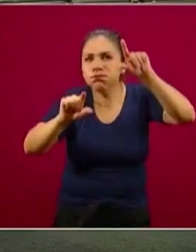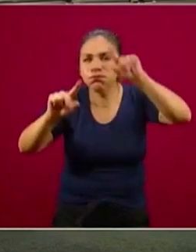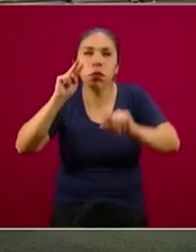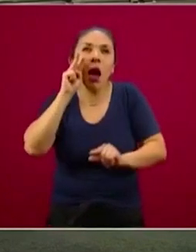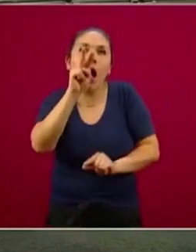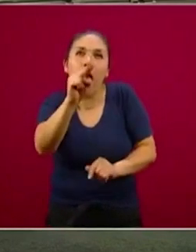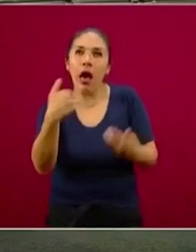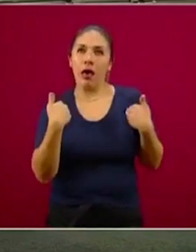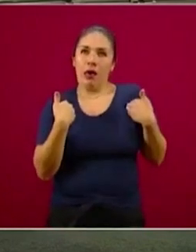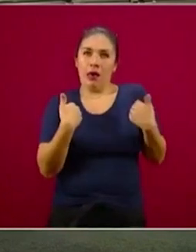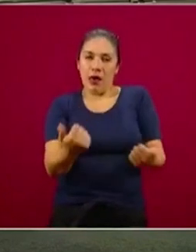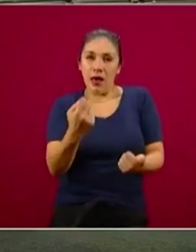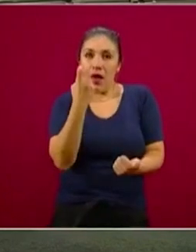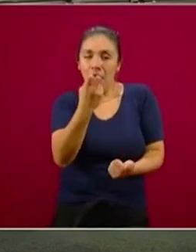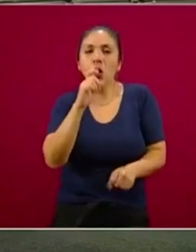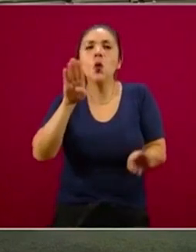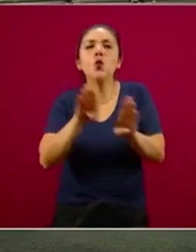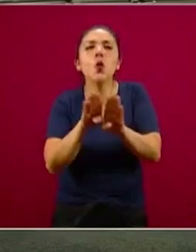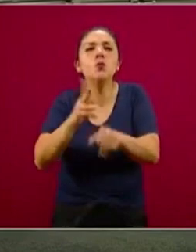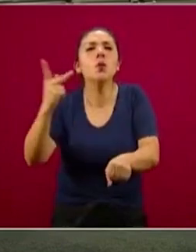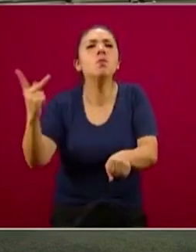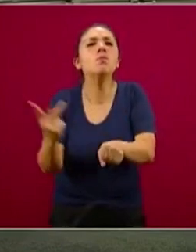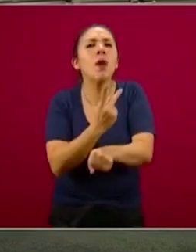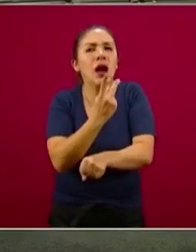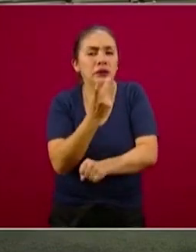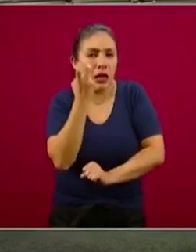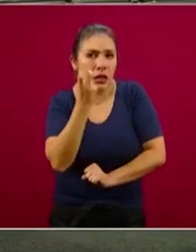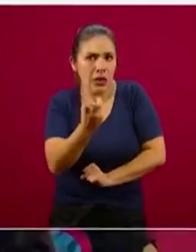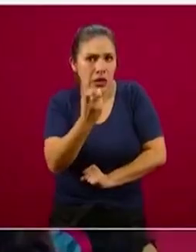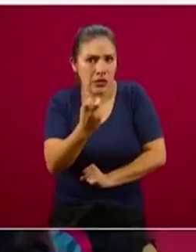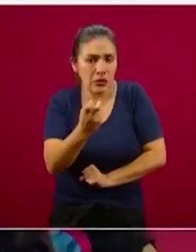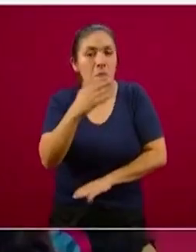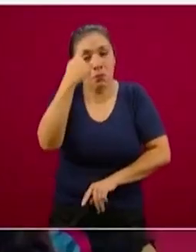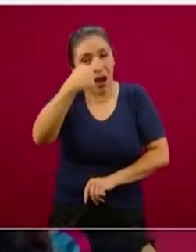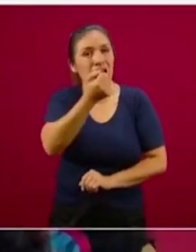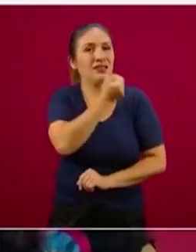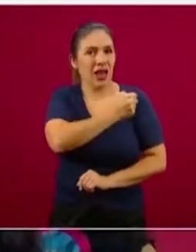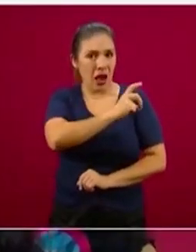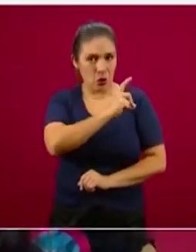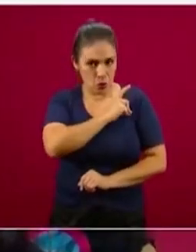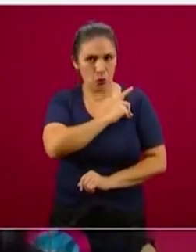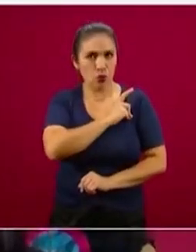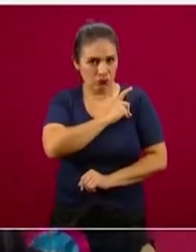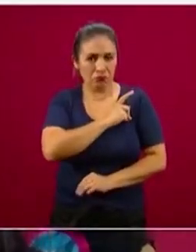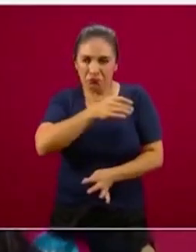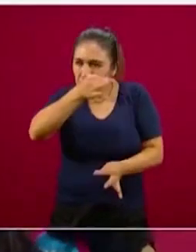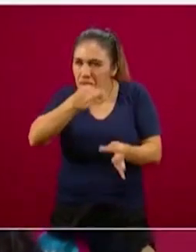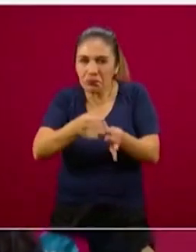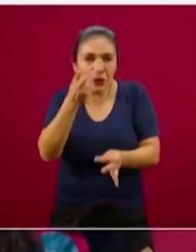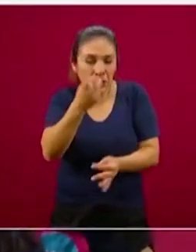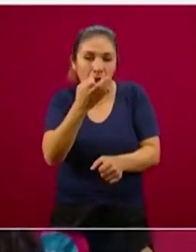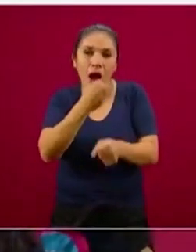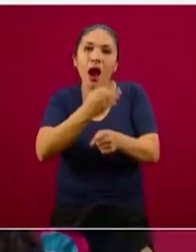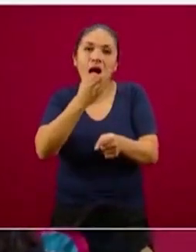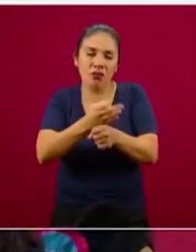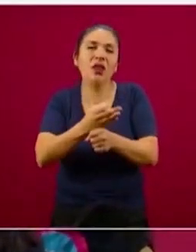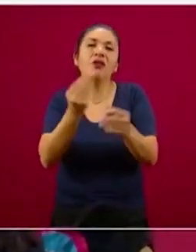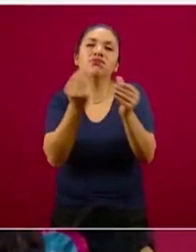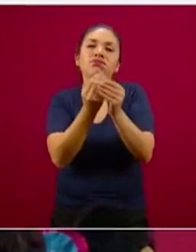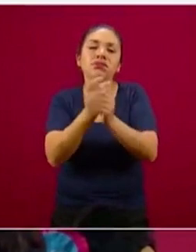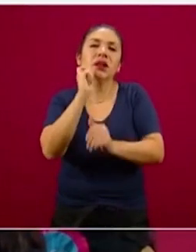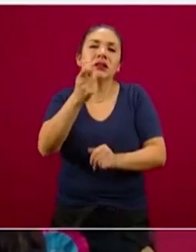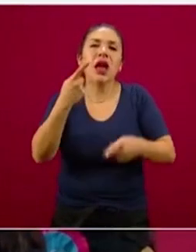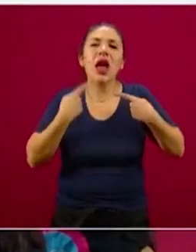visual de la ocurrencia de un fenómeno de interés en salud pública, concretamente en este caso de una